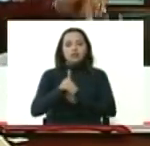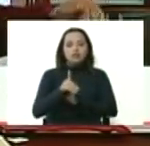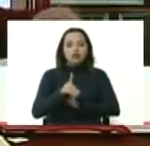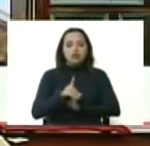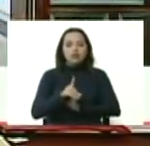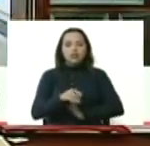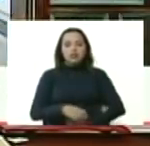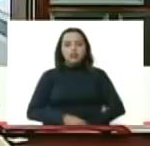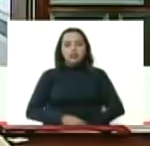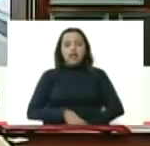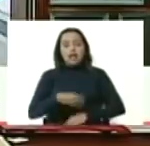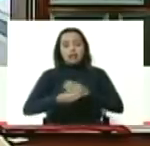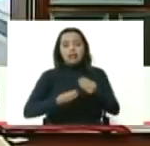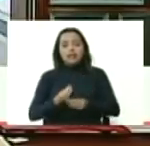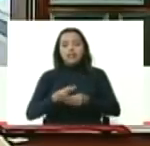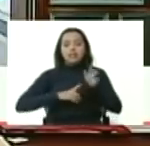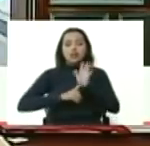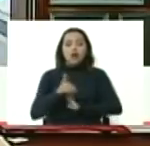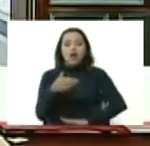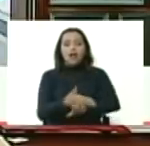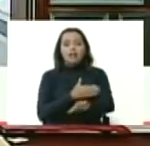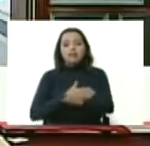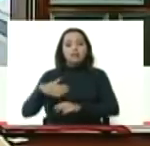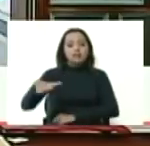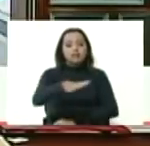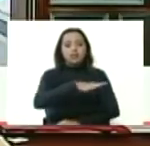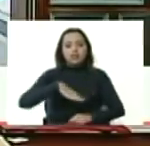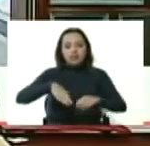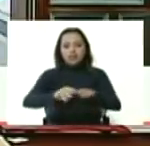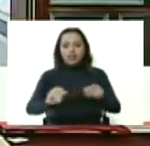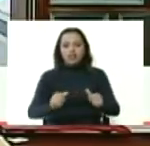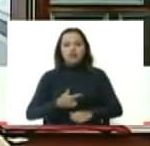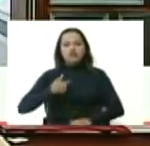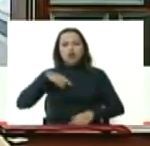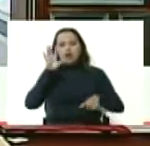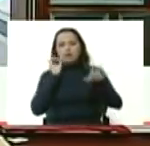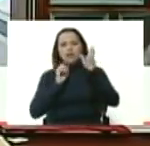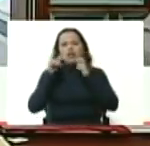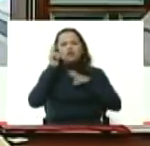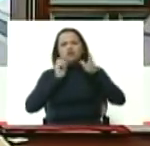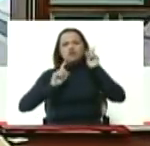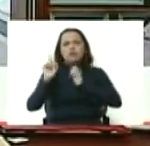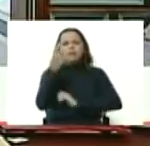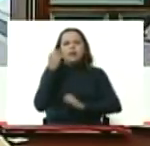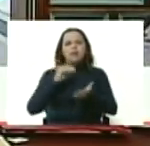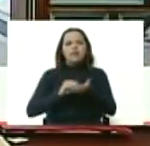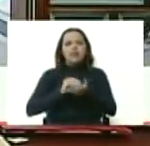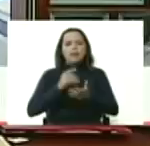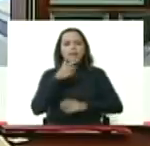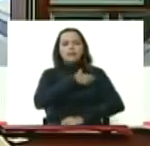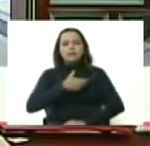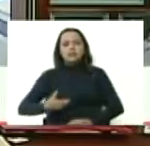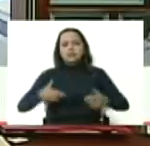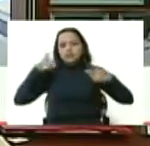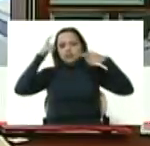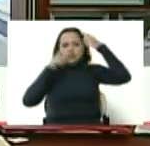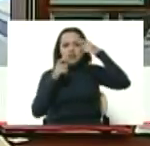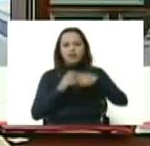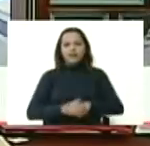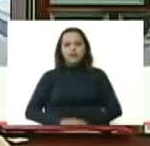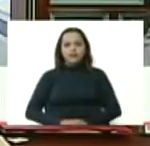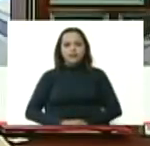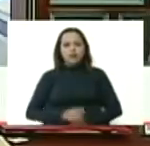desarrollado su campo eso lo aprendí yo y se lo escuché por primera vez a Hugo Chávez y a Alí